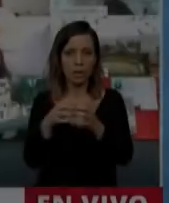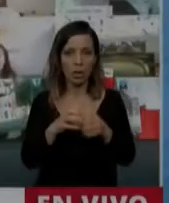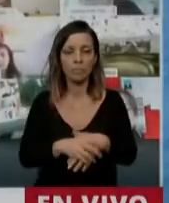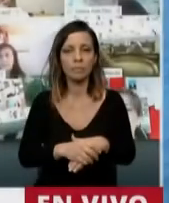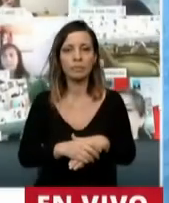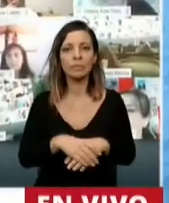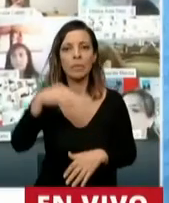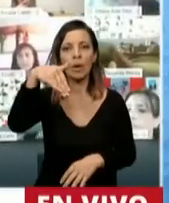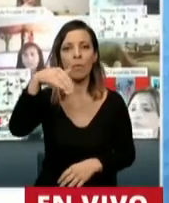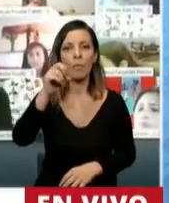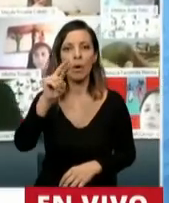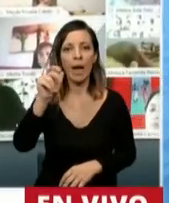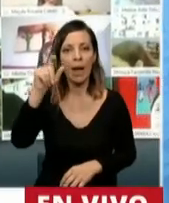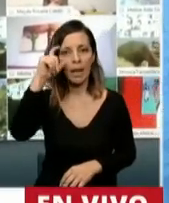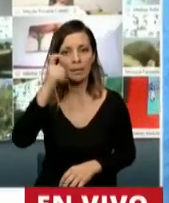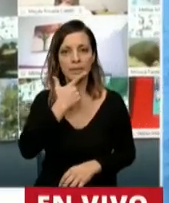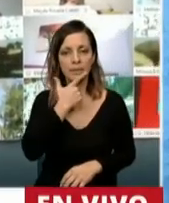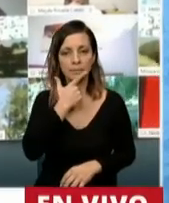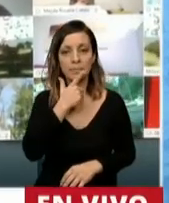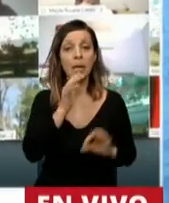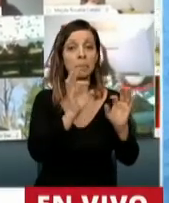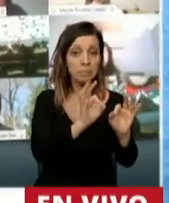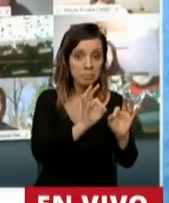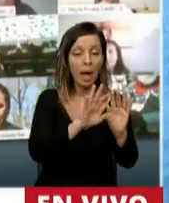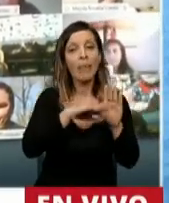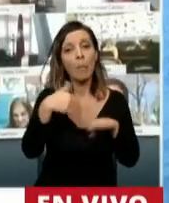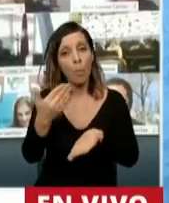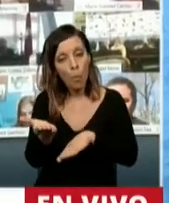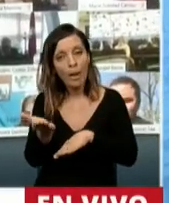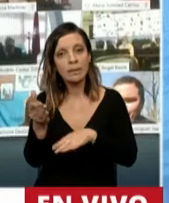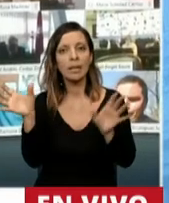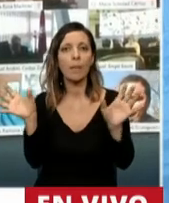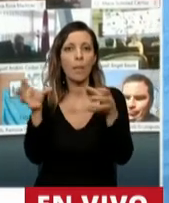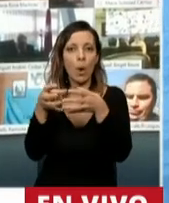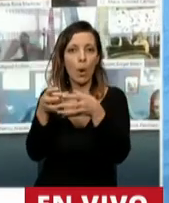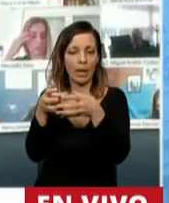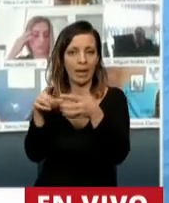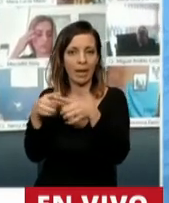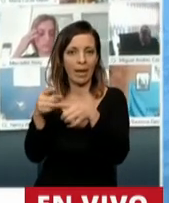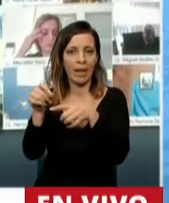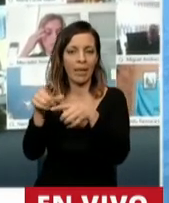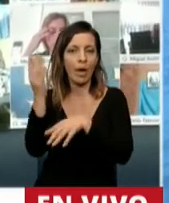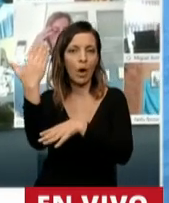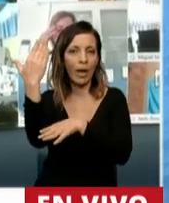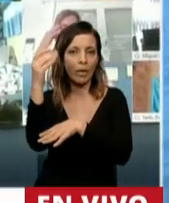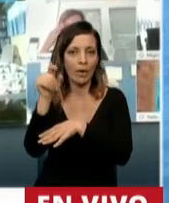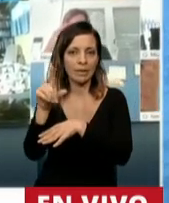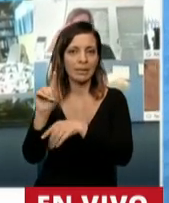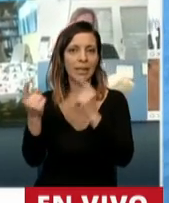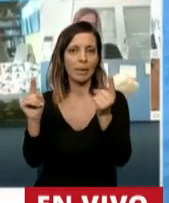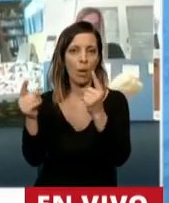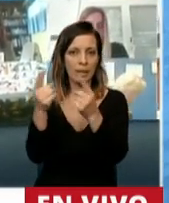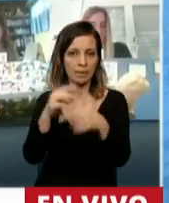Flavia Morales, después pasamos al bloque de oradores en forma